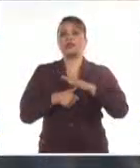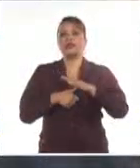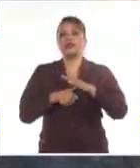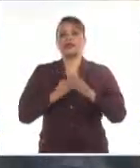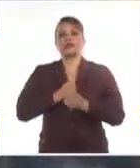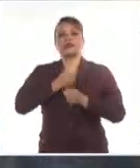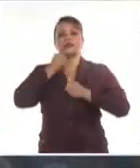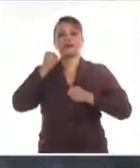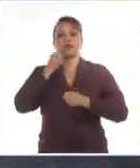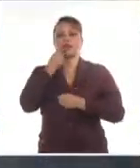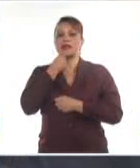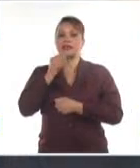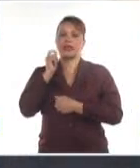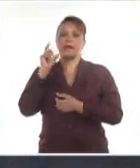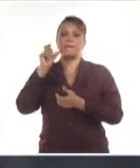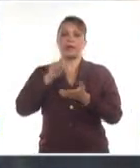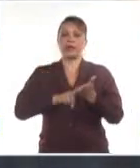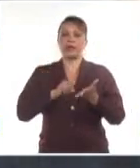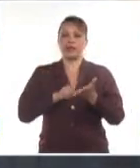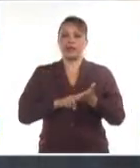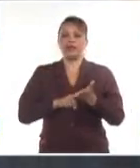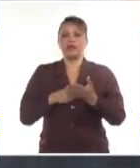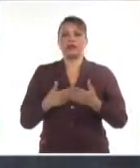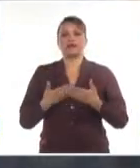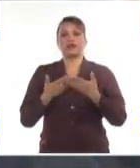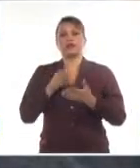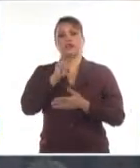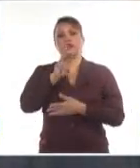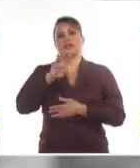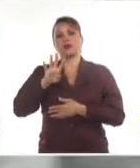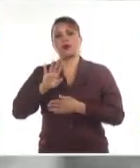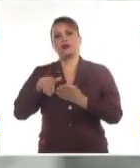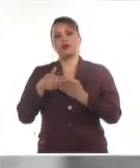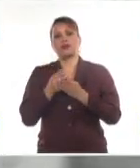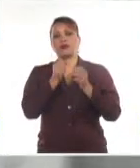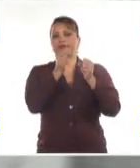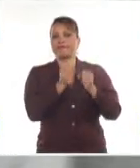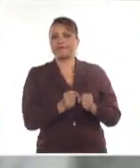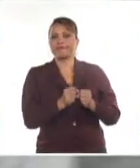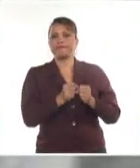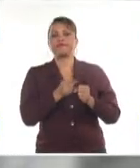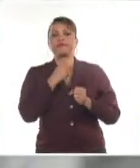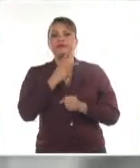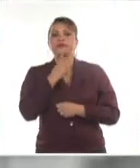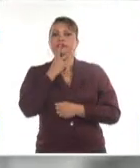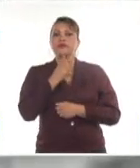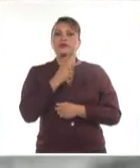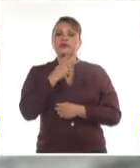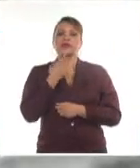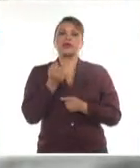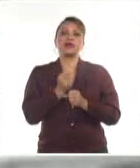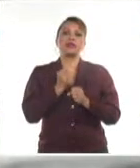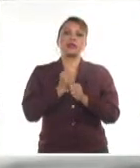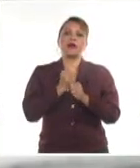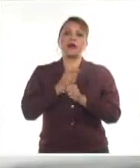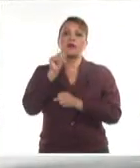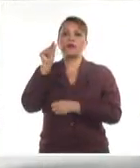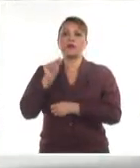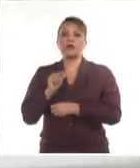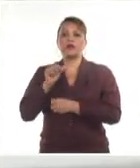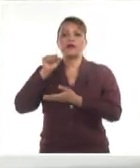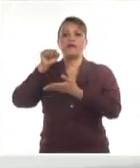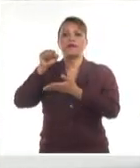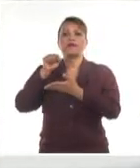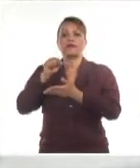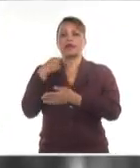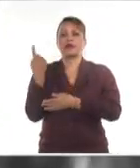Carlos Manuel de Céspedes, quien dedicó los 34 días de su estancia a una de las obras más humanas, alfabetizar los